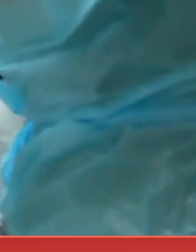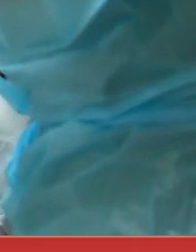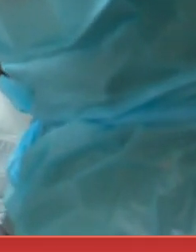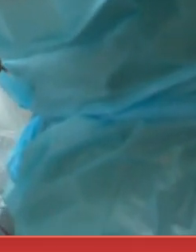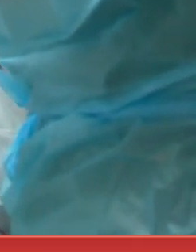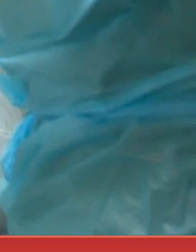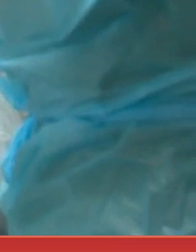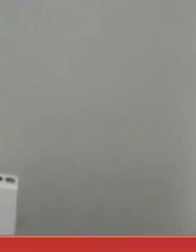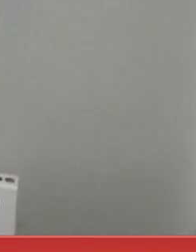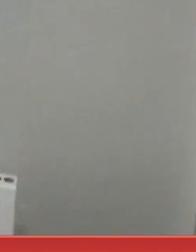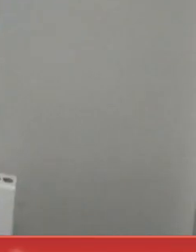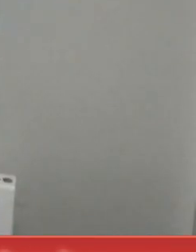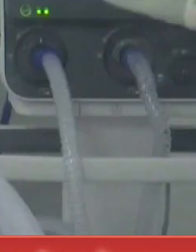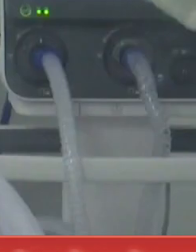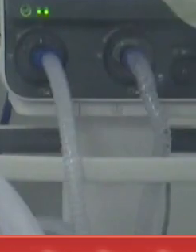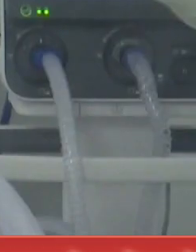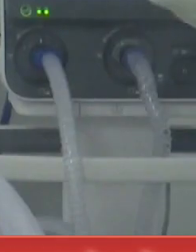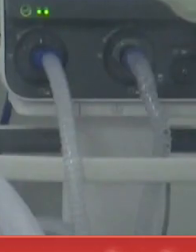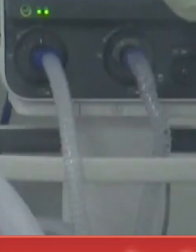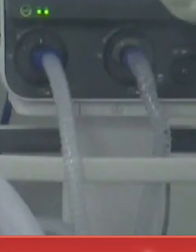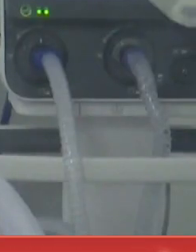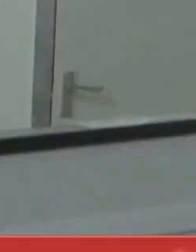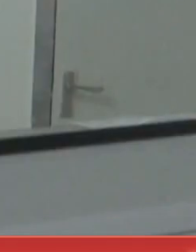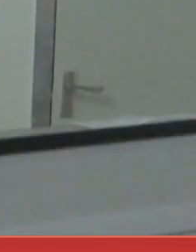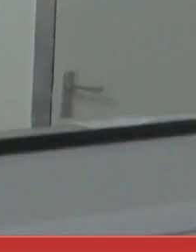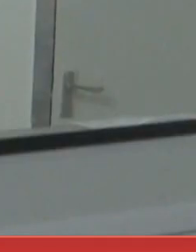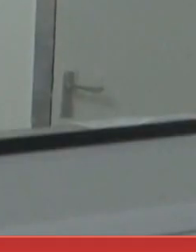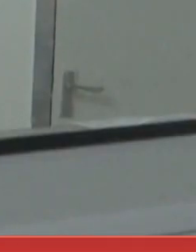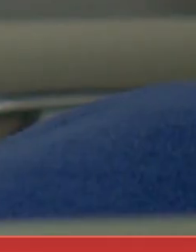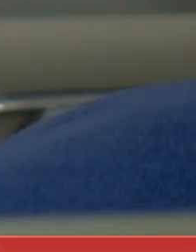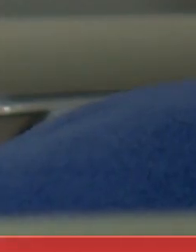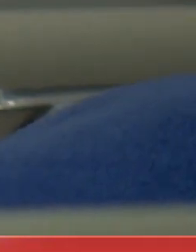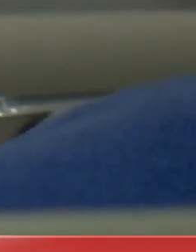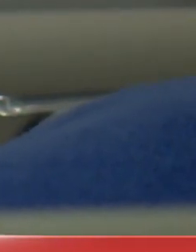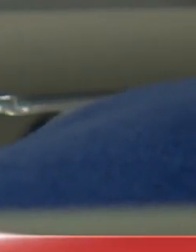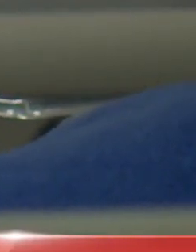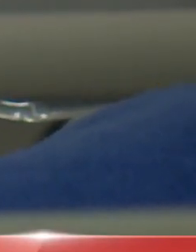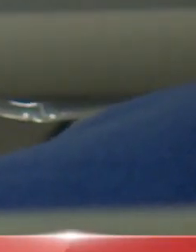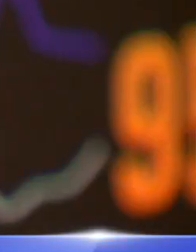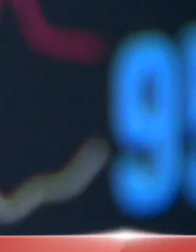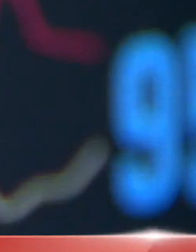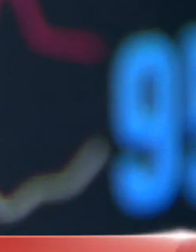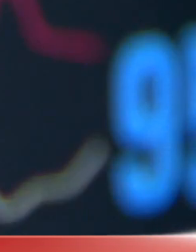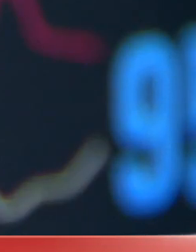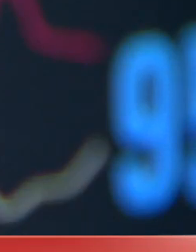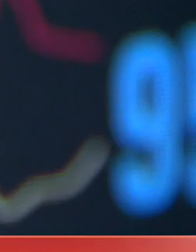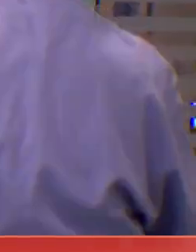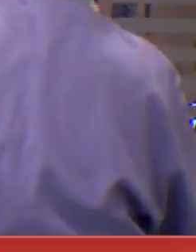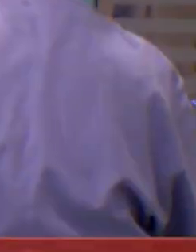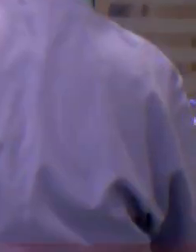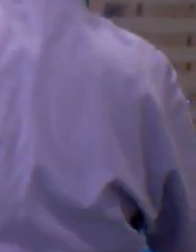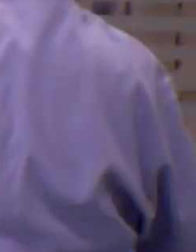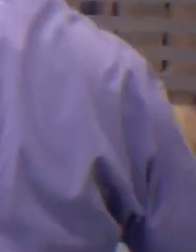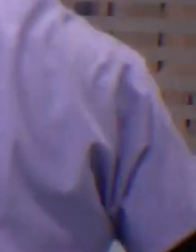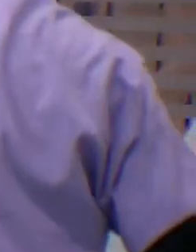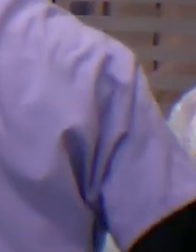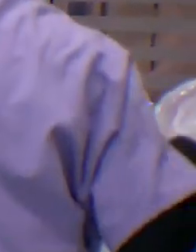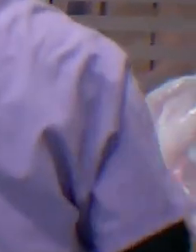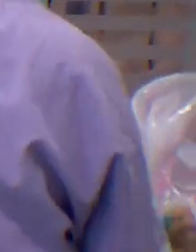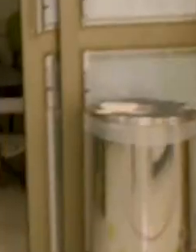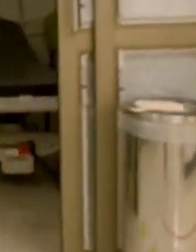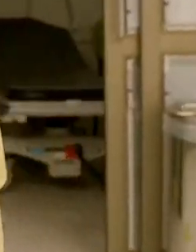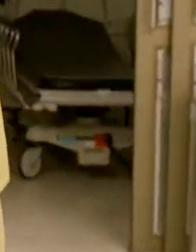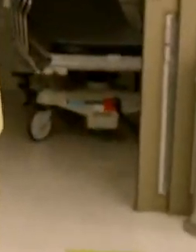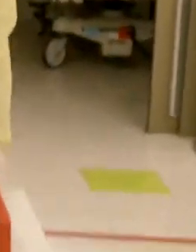por encima de la justicia y me someteré a los tribunales de justicia. Son parte también de las declaraciones del ministro Enrique